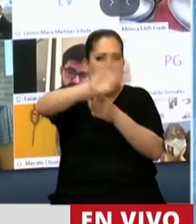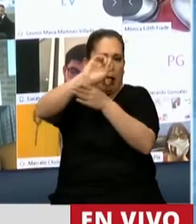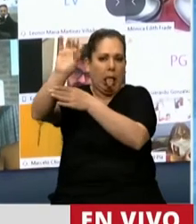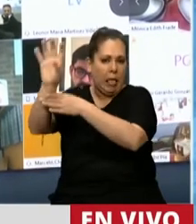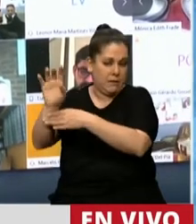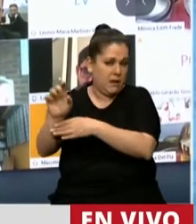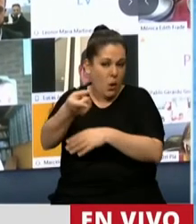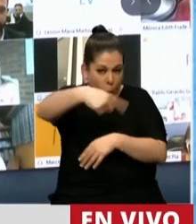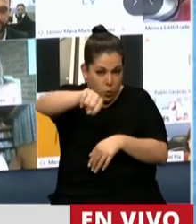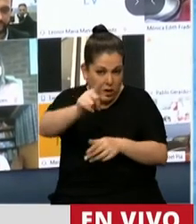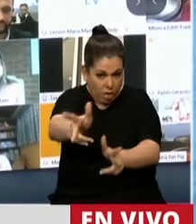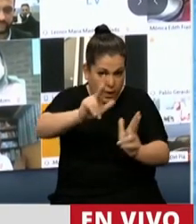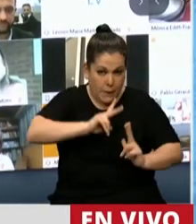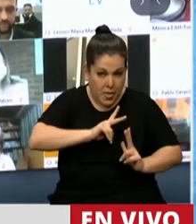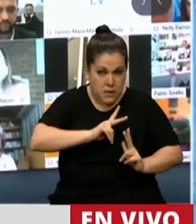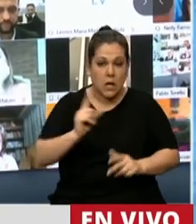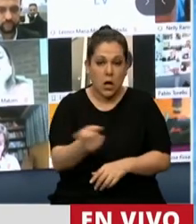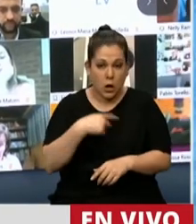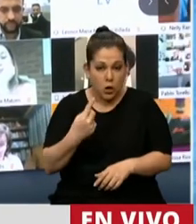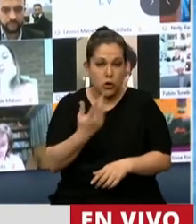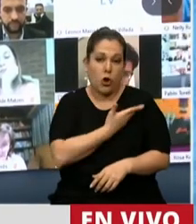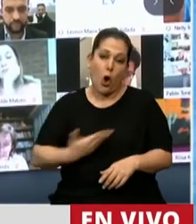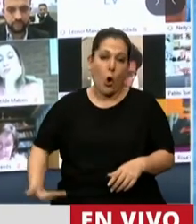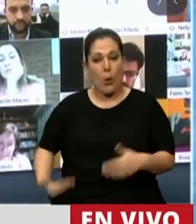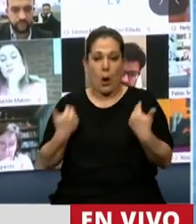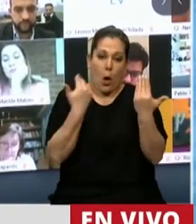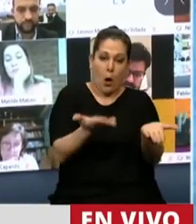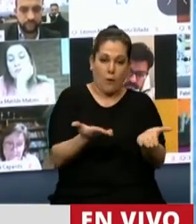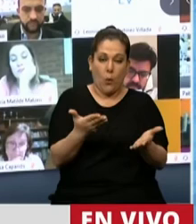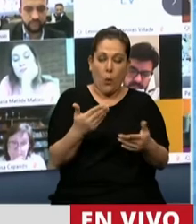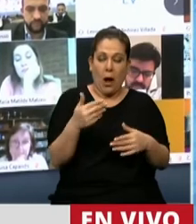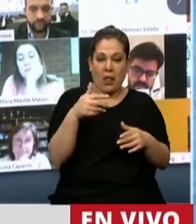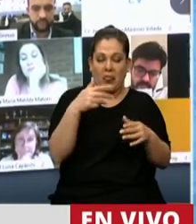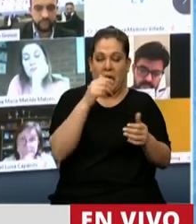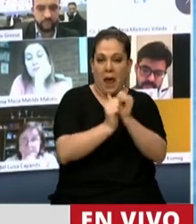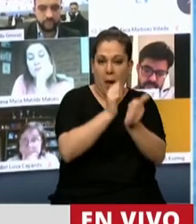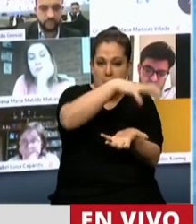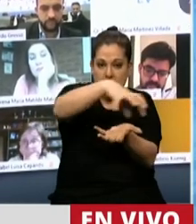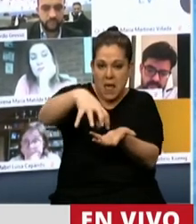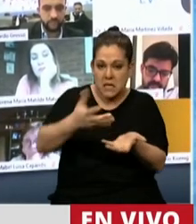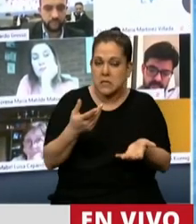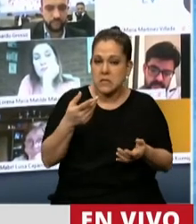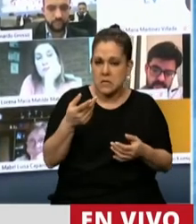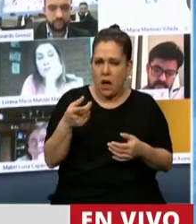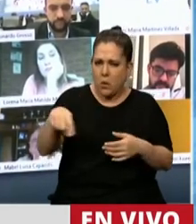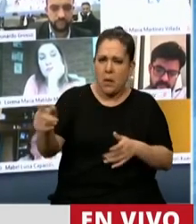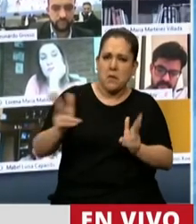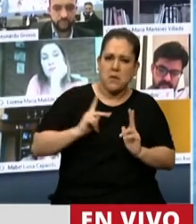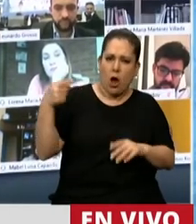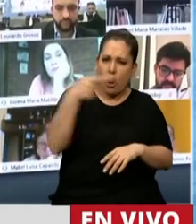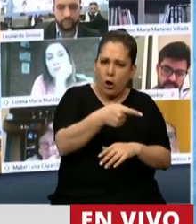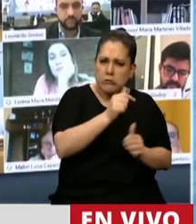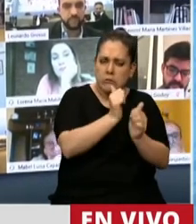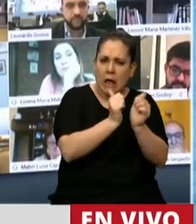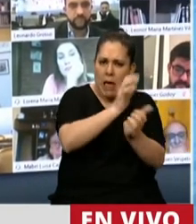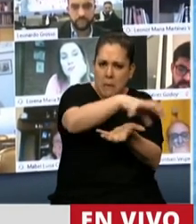Entonces, ustedes nos vienen a decir que nosotros somos un gobierno que favorecemos una ley anti-empresa cuando estamos sosteniendo a través de los ATP un montón de